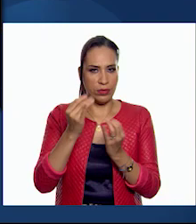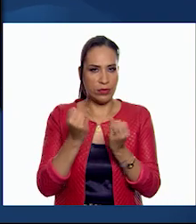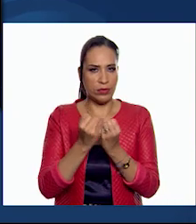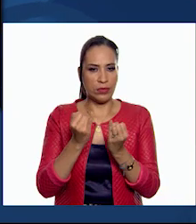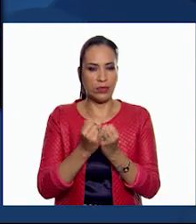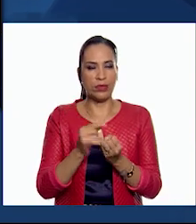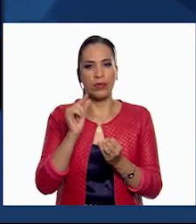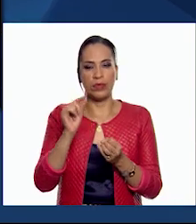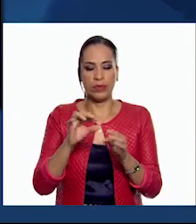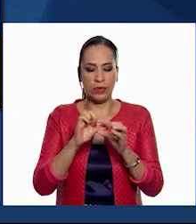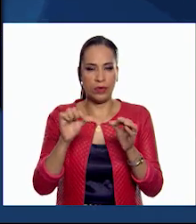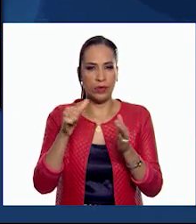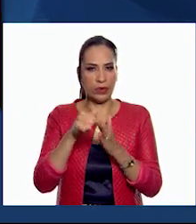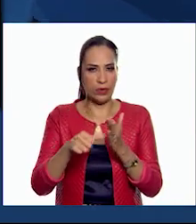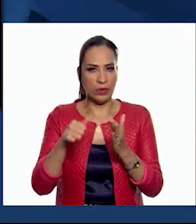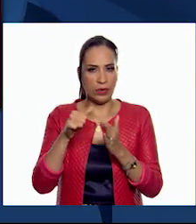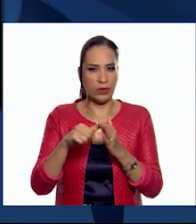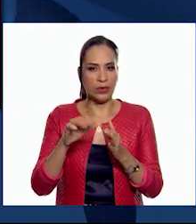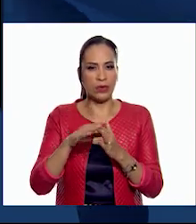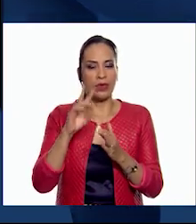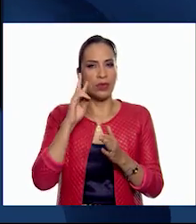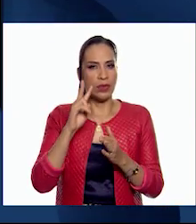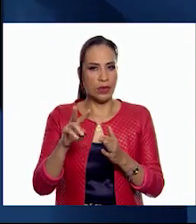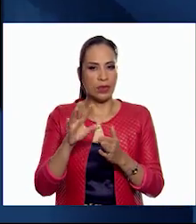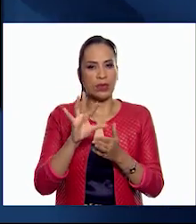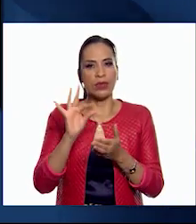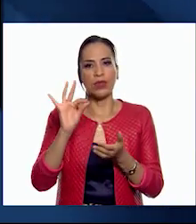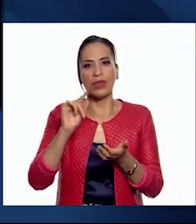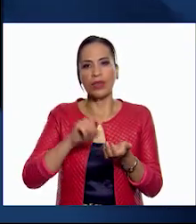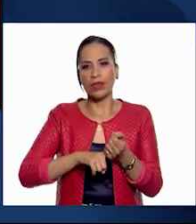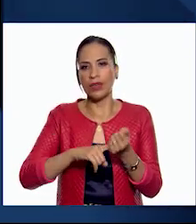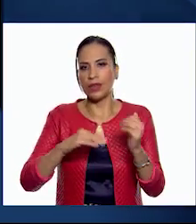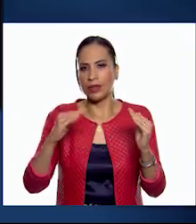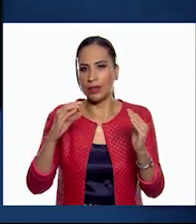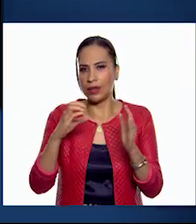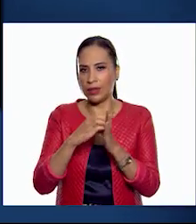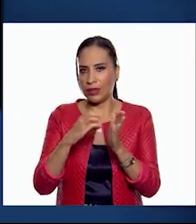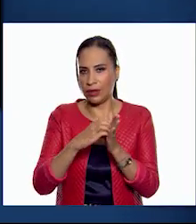Con un poco de cinta, pégalos de forma vertical dentro de la caja.